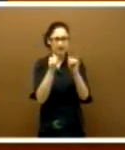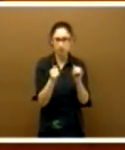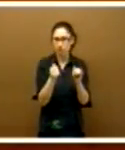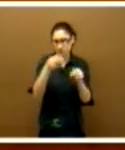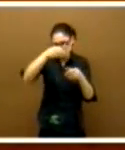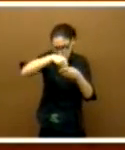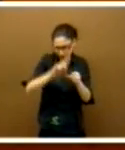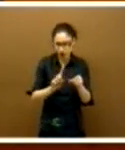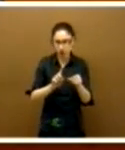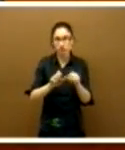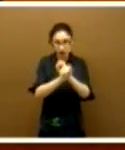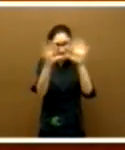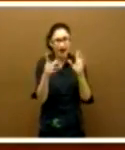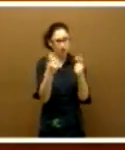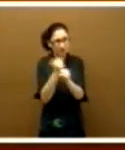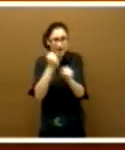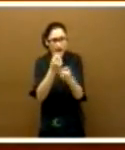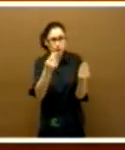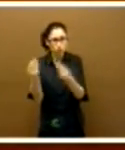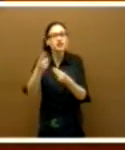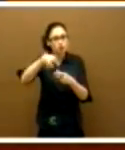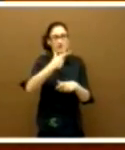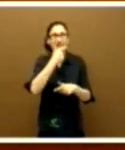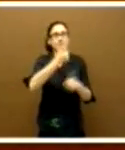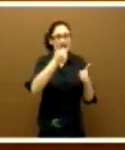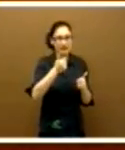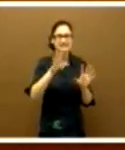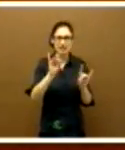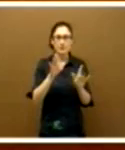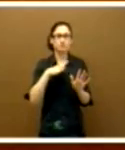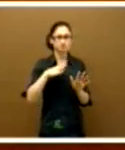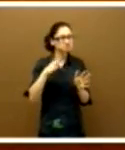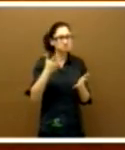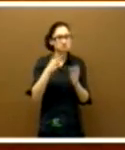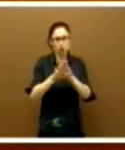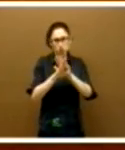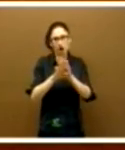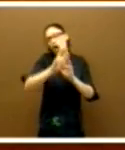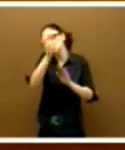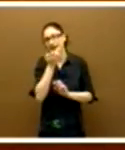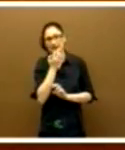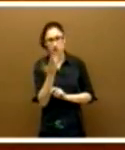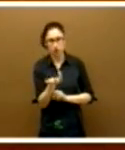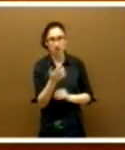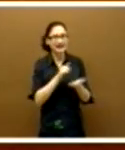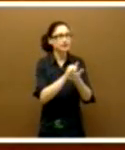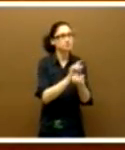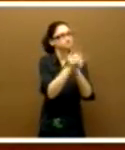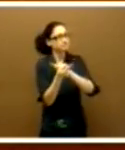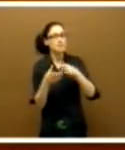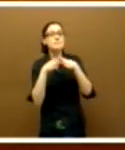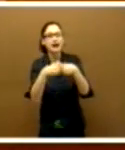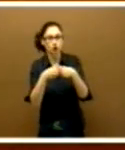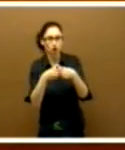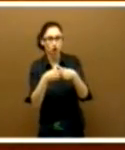mucho que trabajar porque ellos siguen teniendo más facilidades, pero no nos despistemos. Pasemos, si quieren, a otro ejemplo, del avión al barco